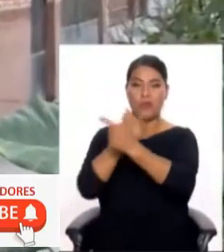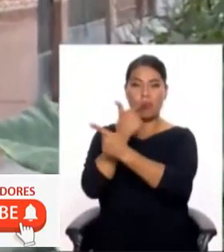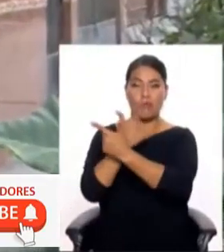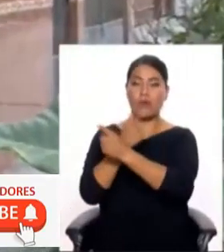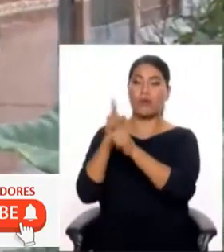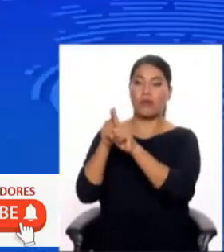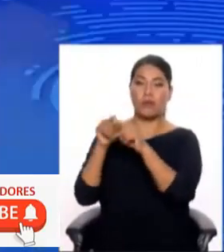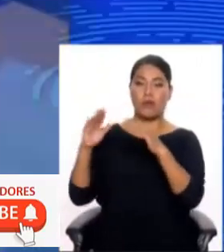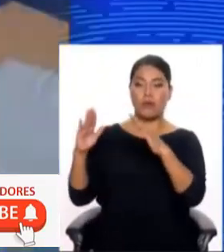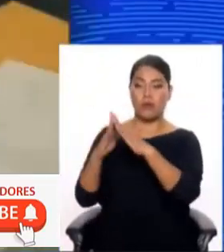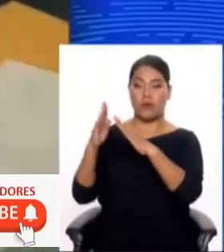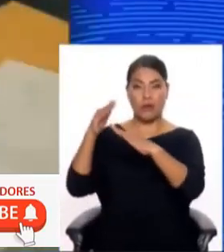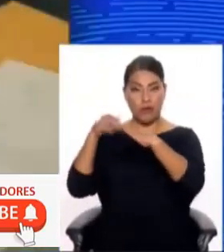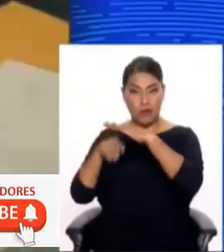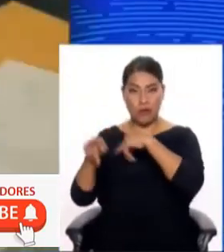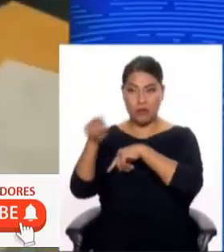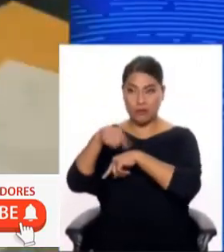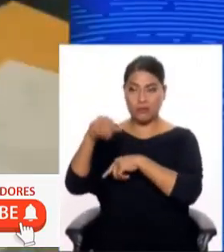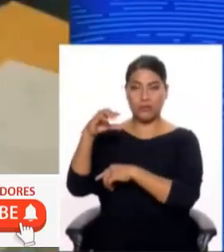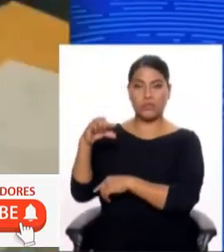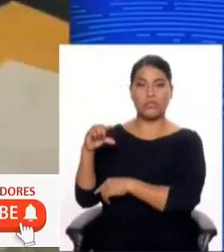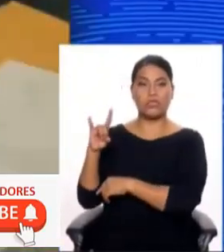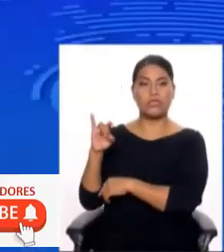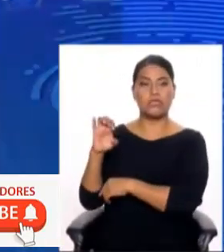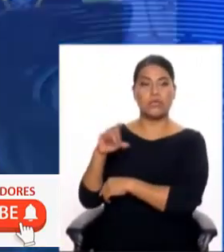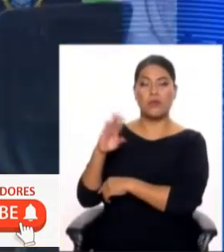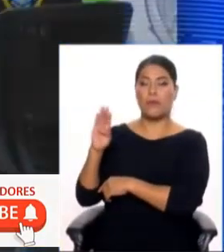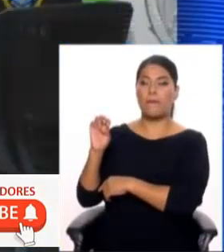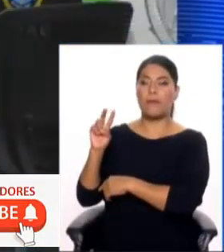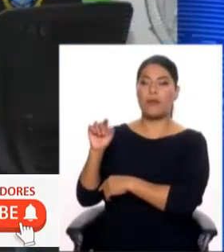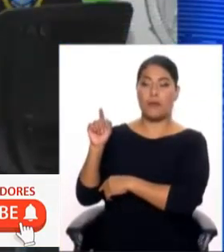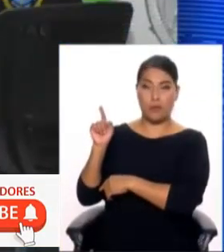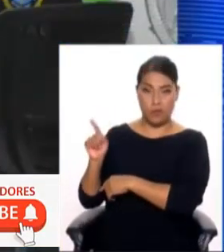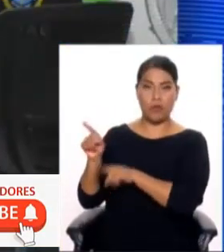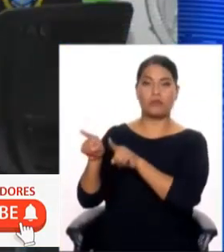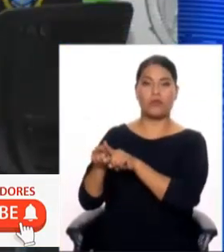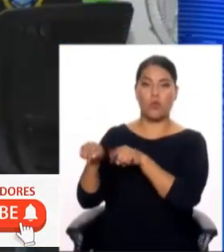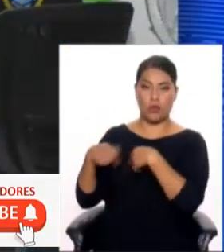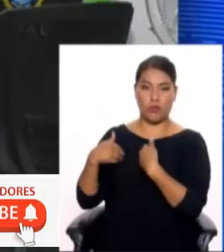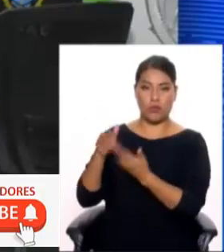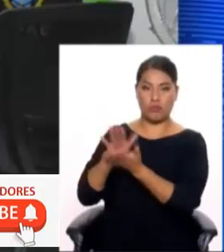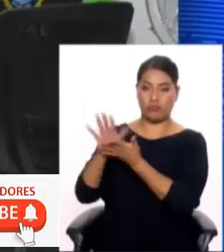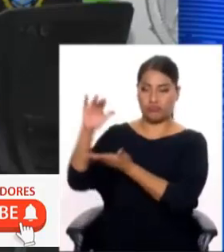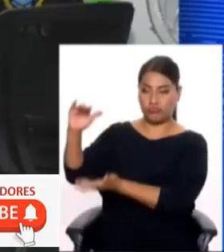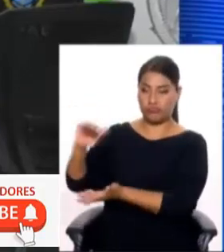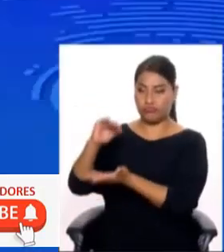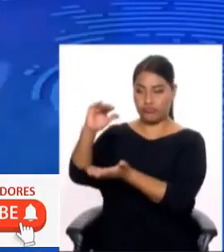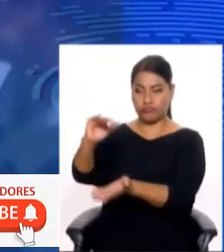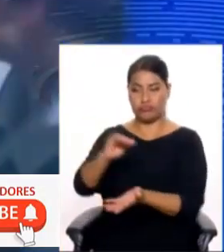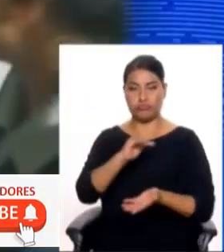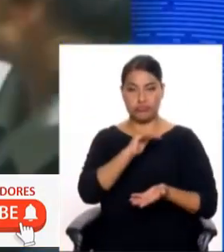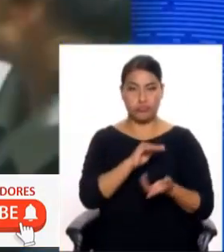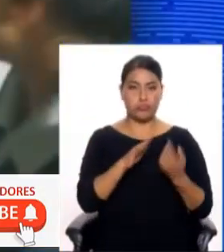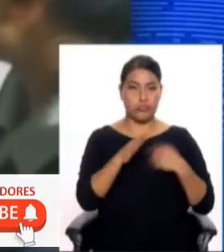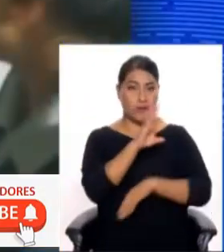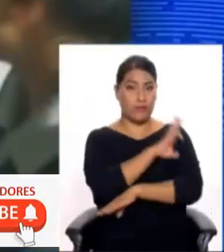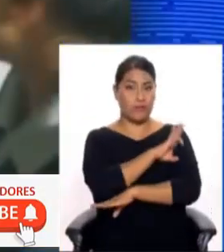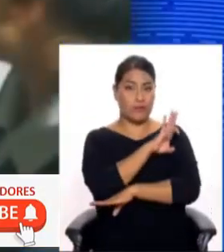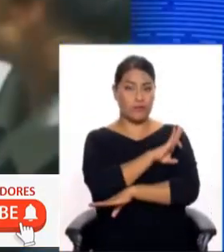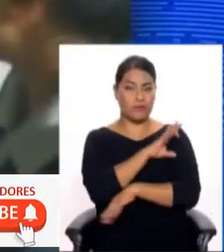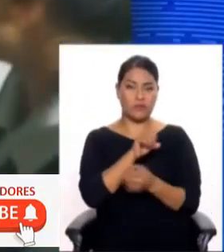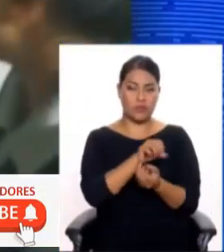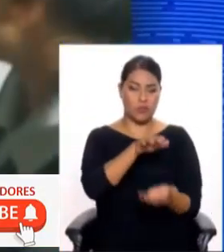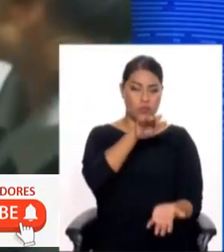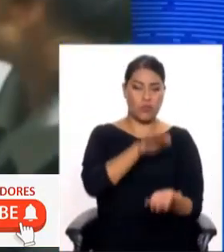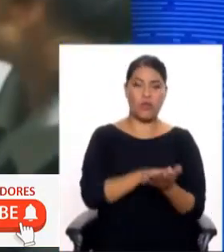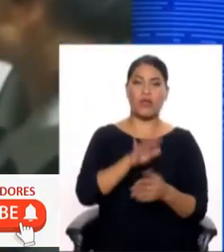como Los Operadores de la Reconstrucción. Esto se sigue a través de las investigaciones y de la mafia de corrupción